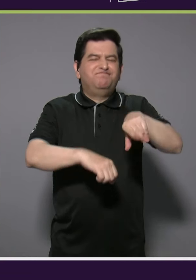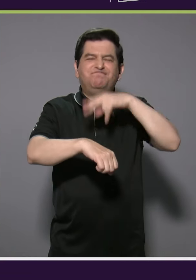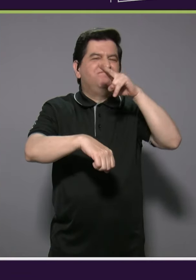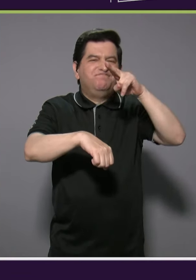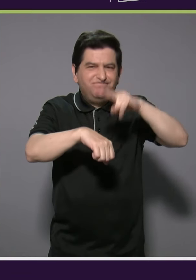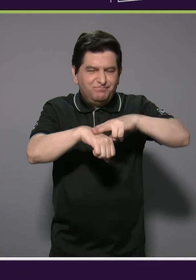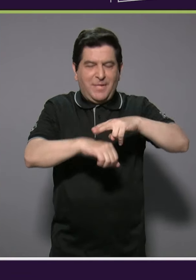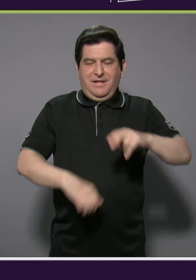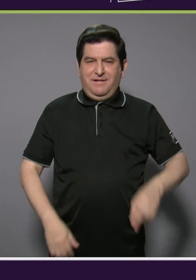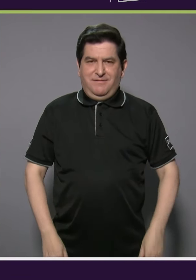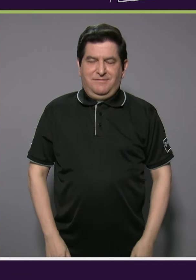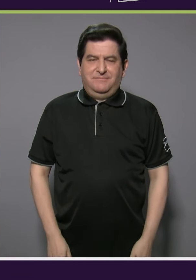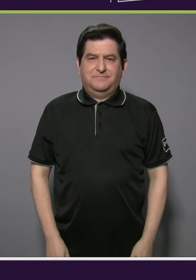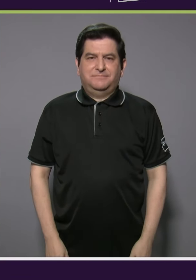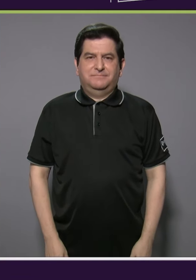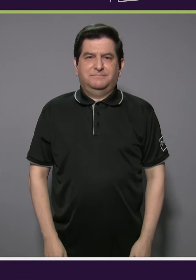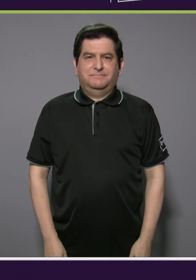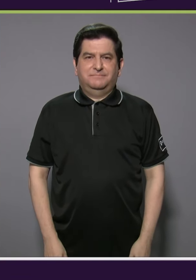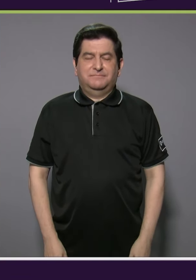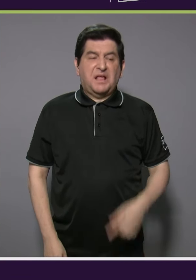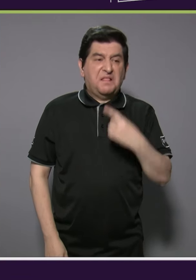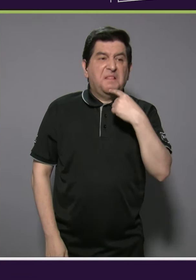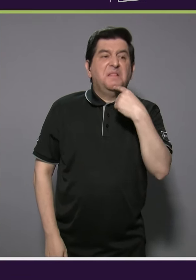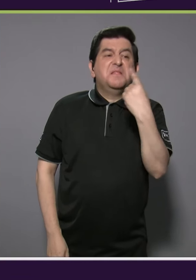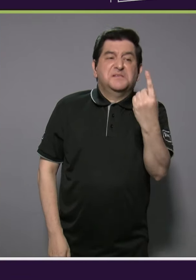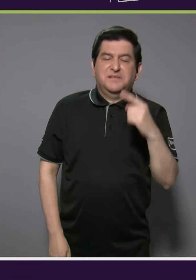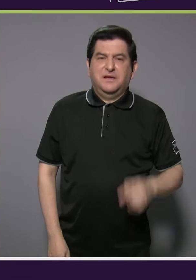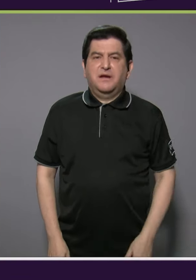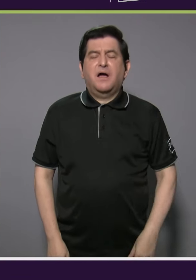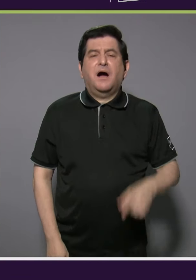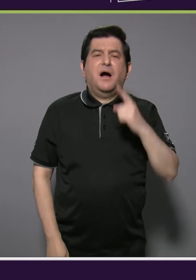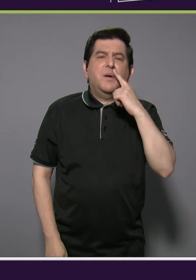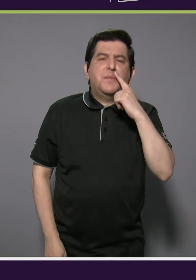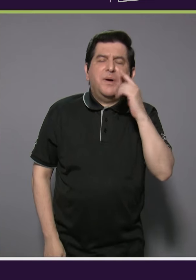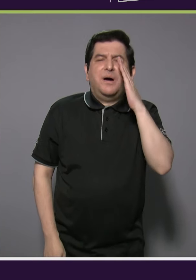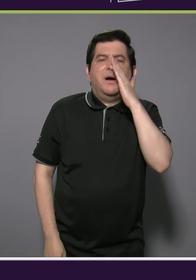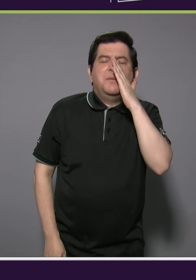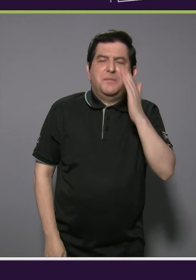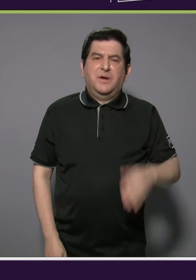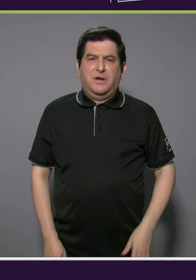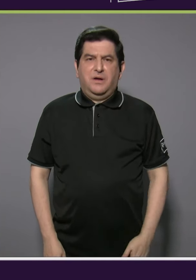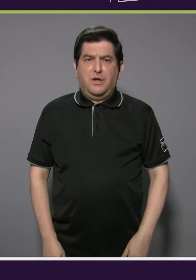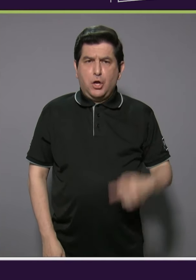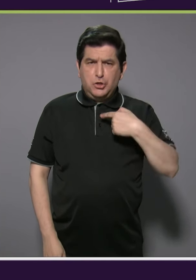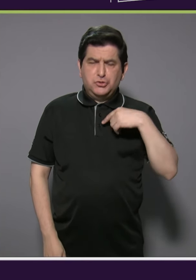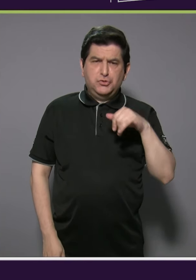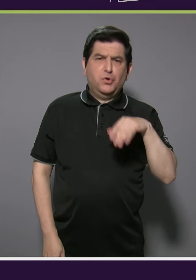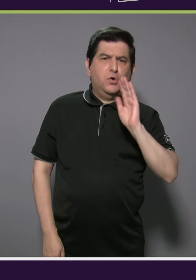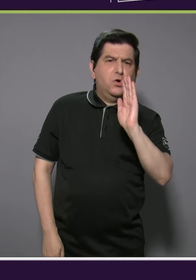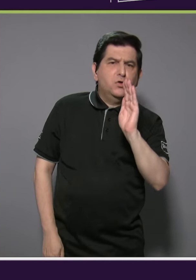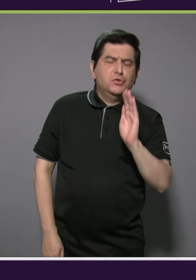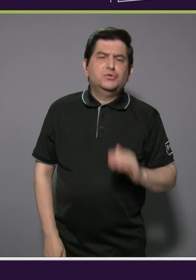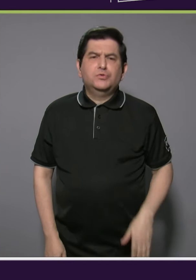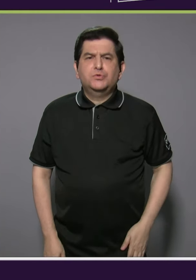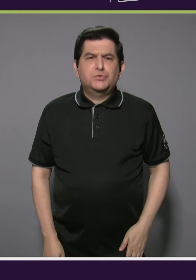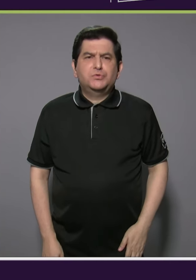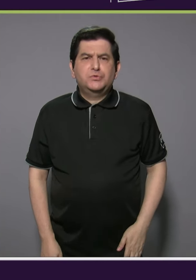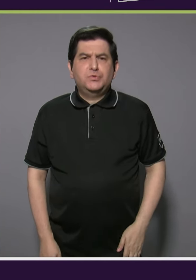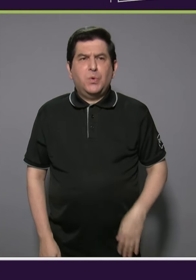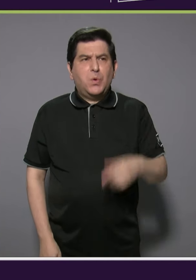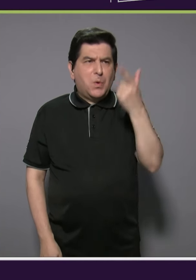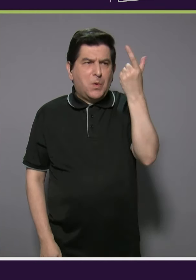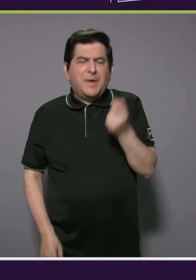es que le digan papá, mamá, yo les administro la